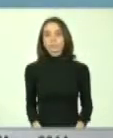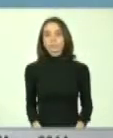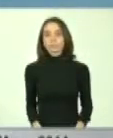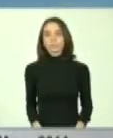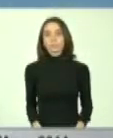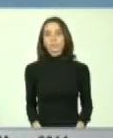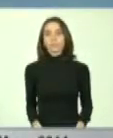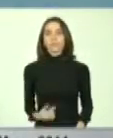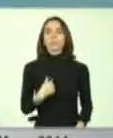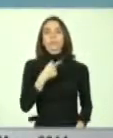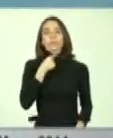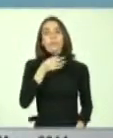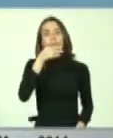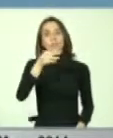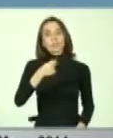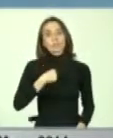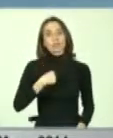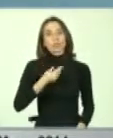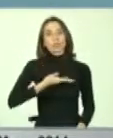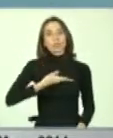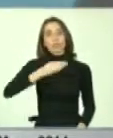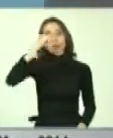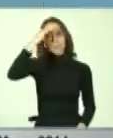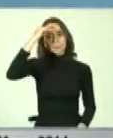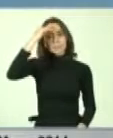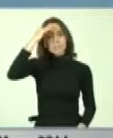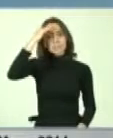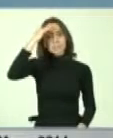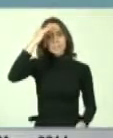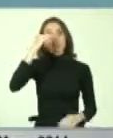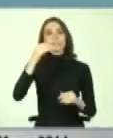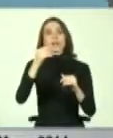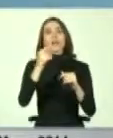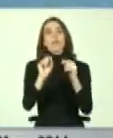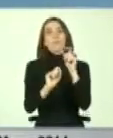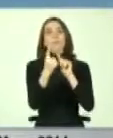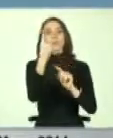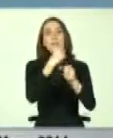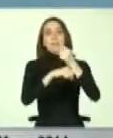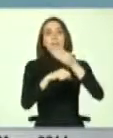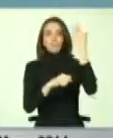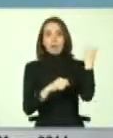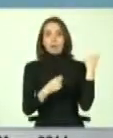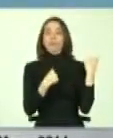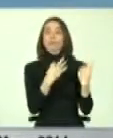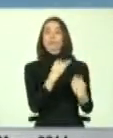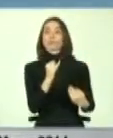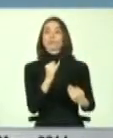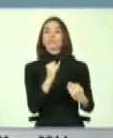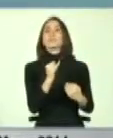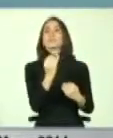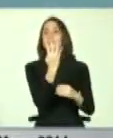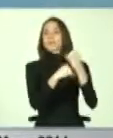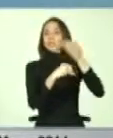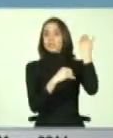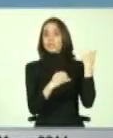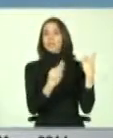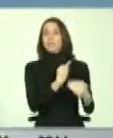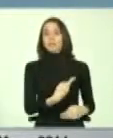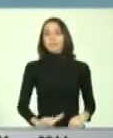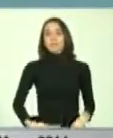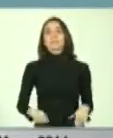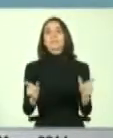Quiero decirles que también tuve la experiencia en el periodo pasado, el primer año, presidir la Comisión de Desarrollo Social